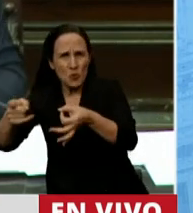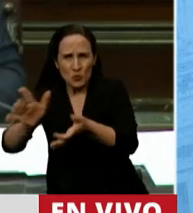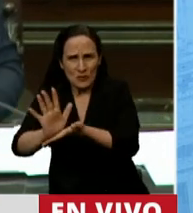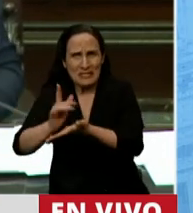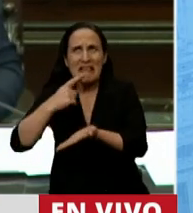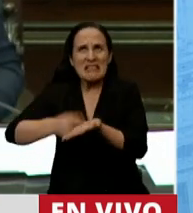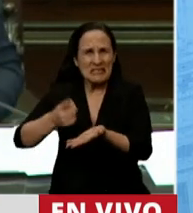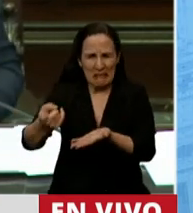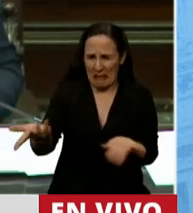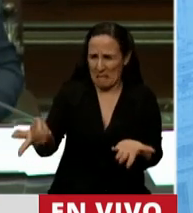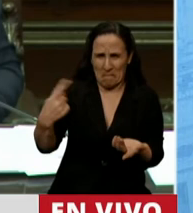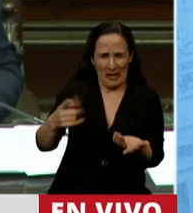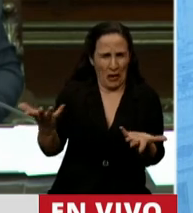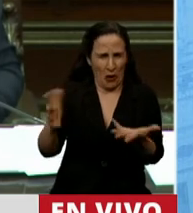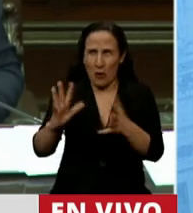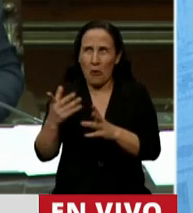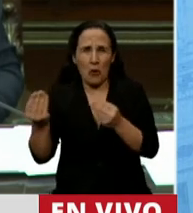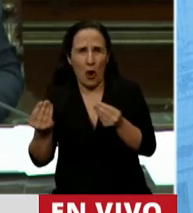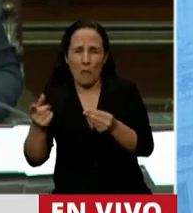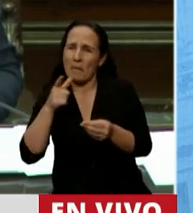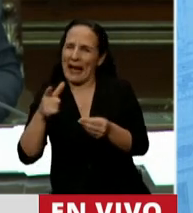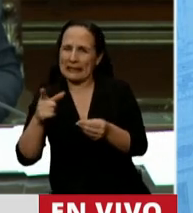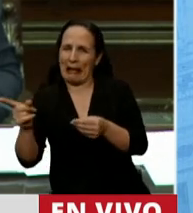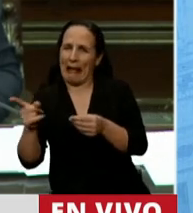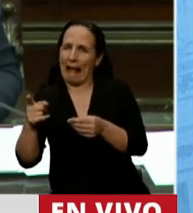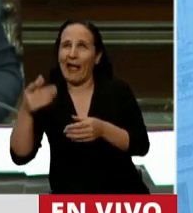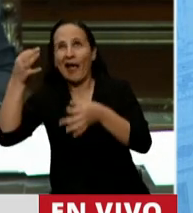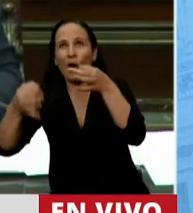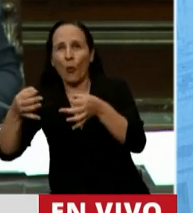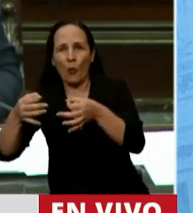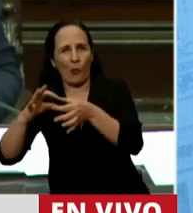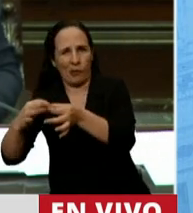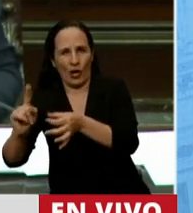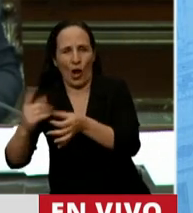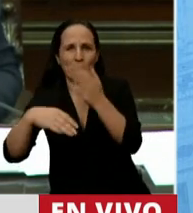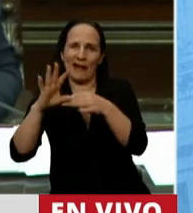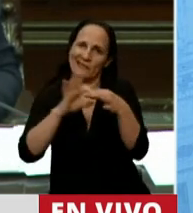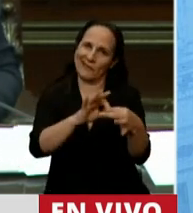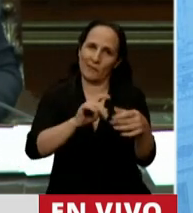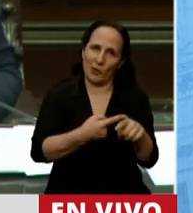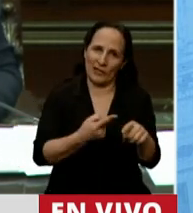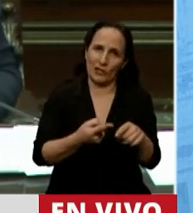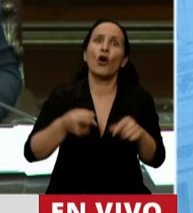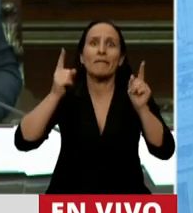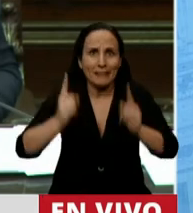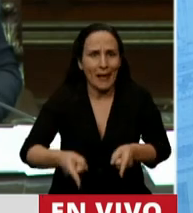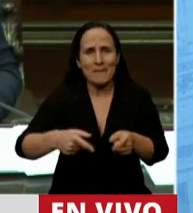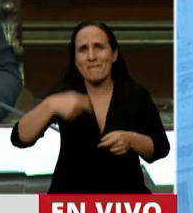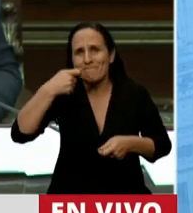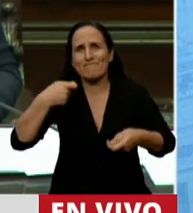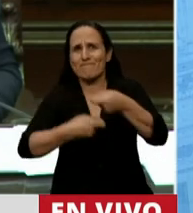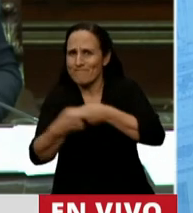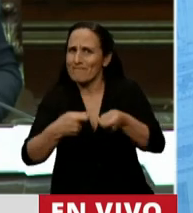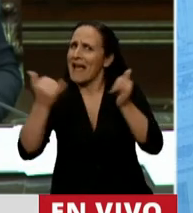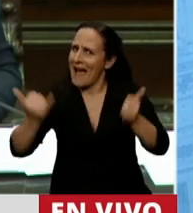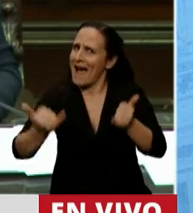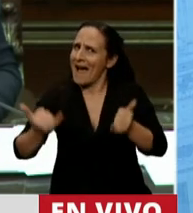de judicial poco y de político mucho. Además de eso, se está avalando el narcoestado. Diputada, si puede